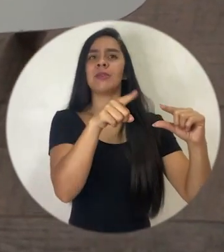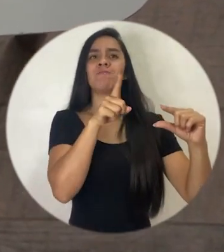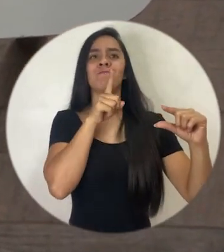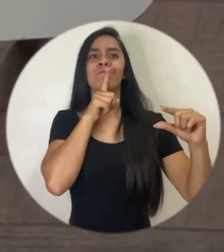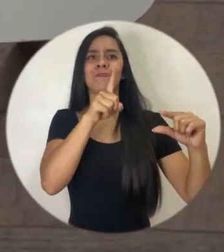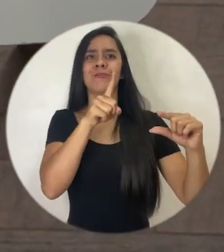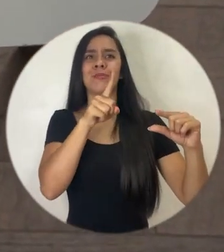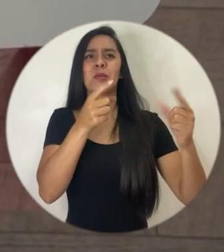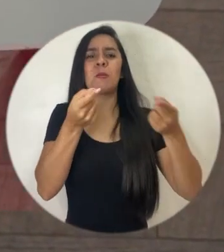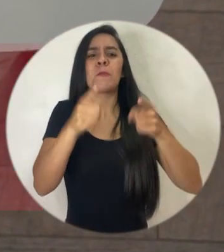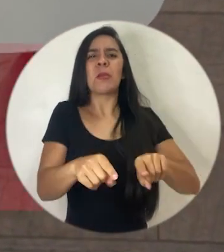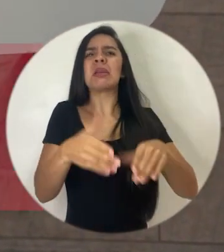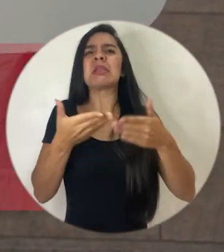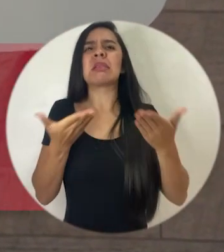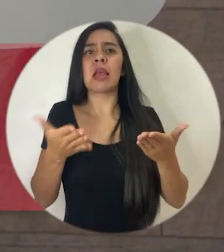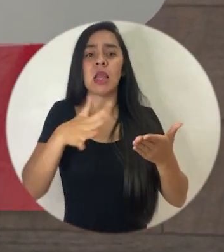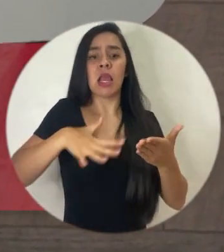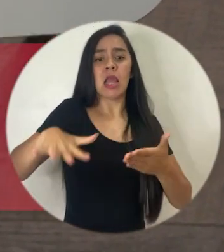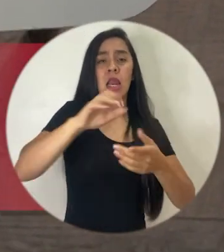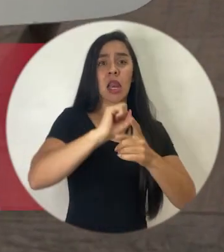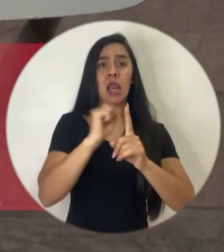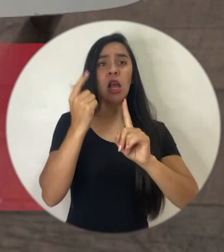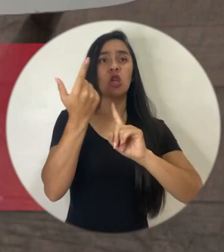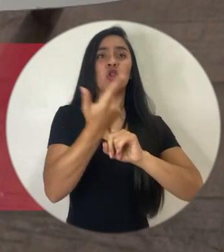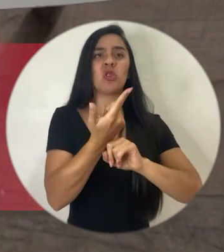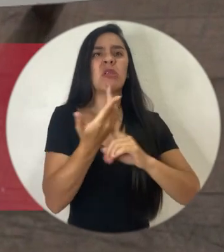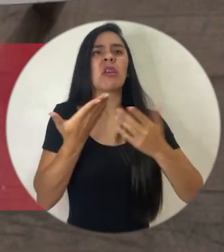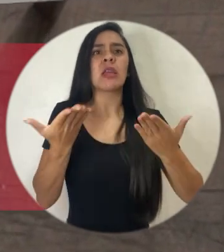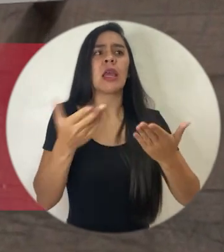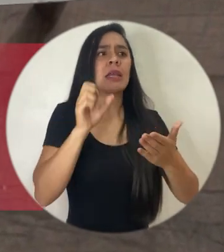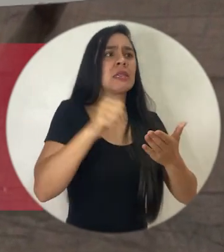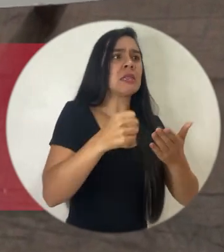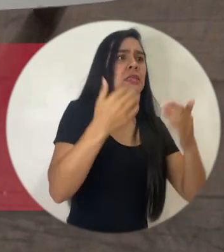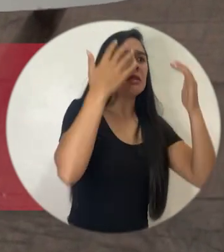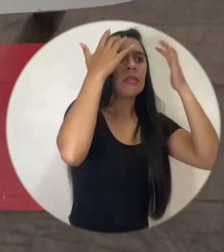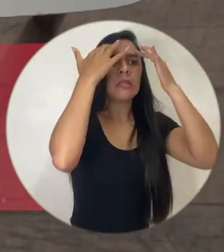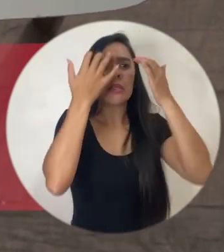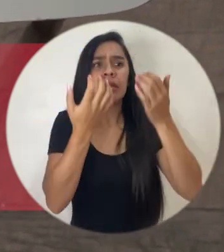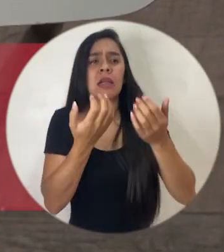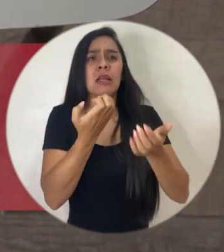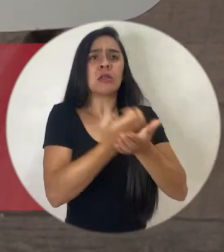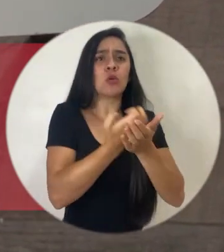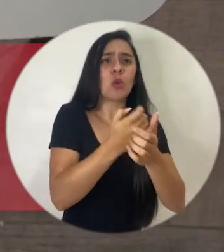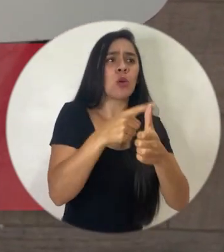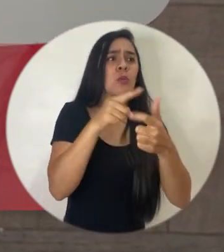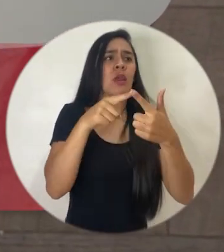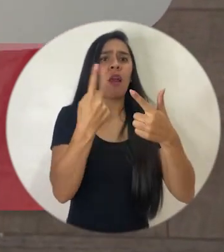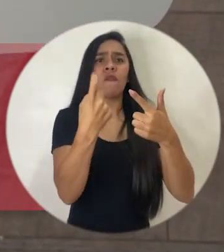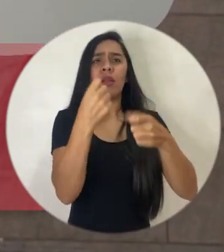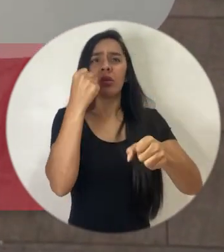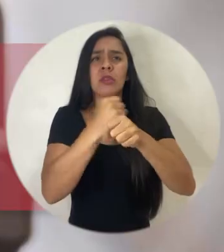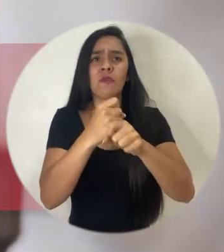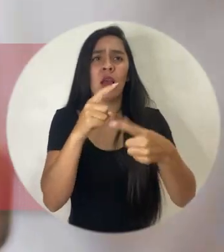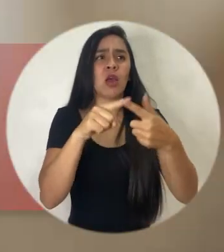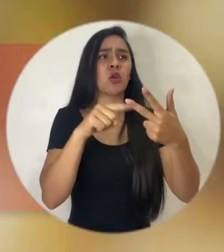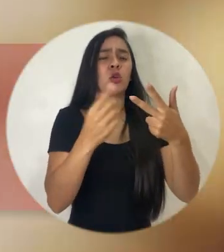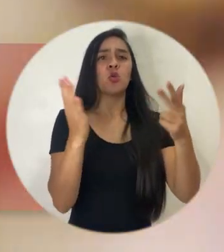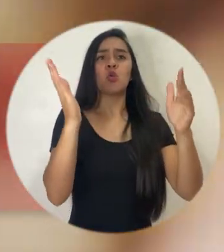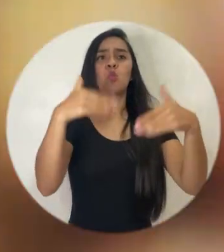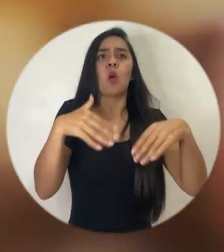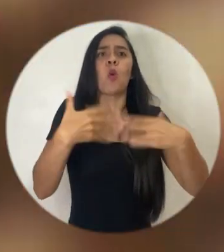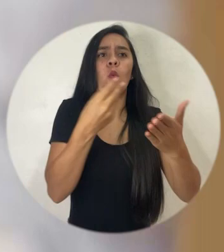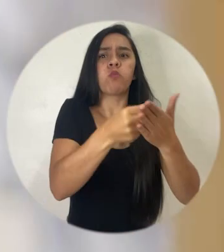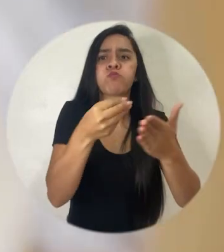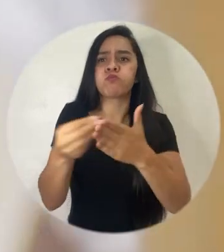más bien en una sociedad donde lo que hay son apuros económicos, donde no hay empleo y donde falta fuerza para crecer.